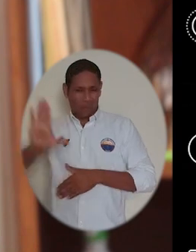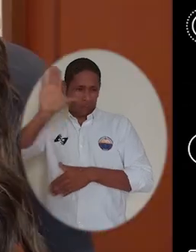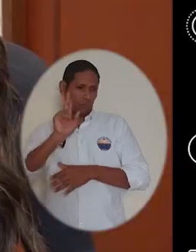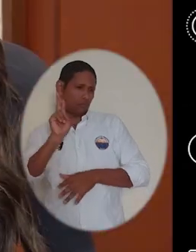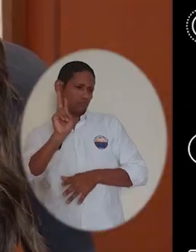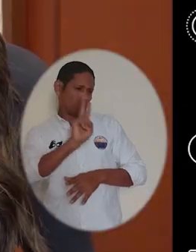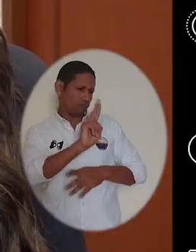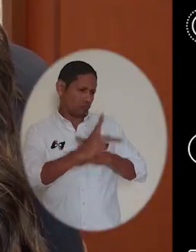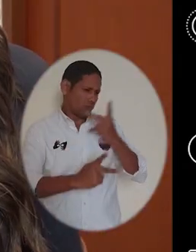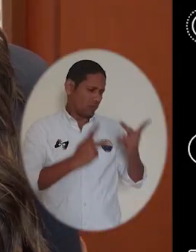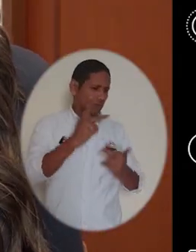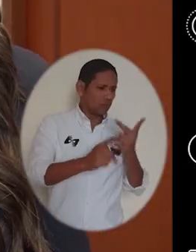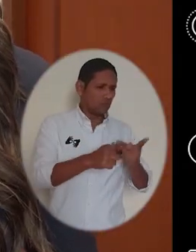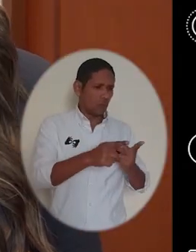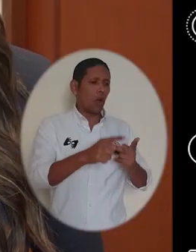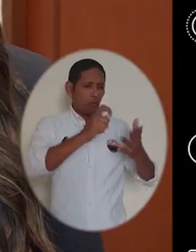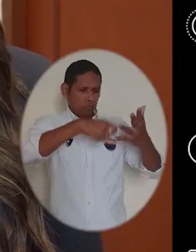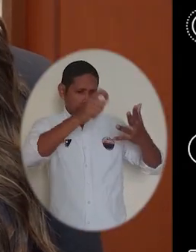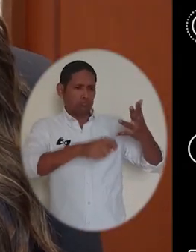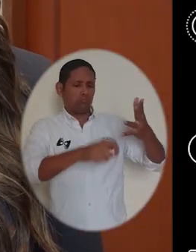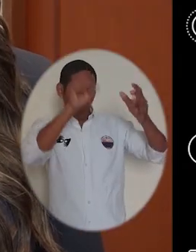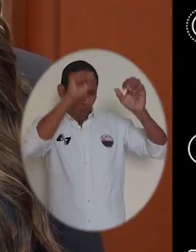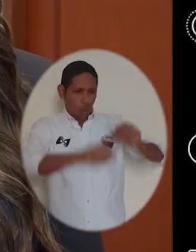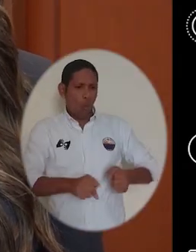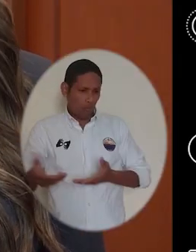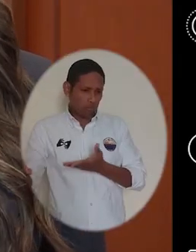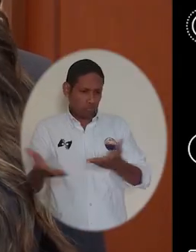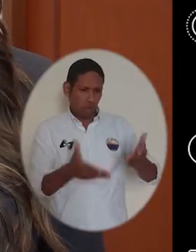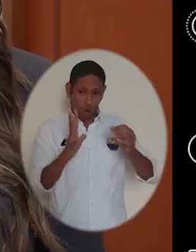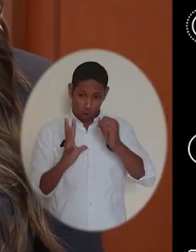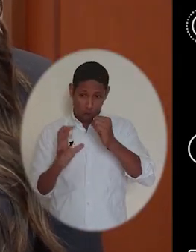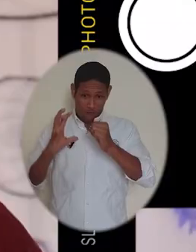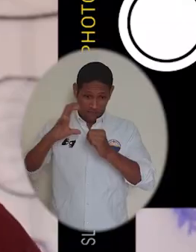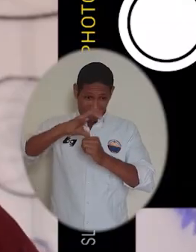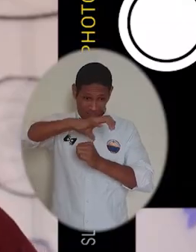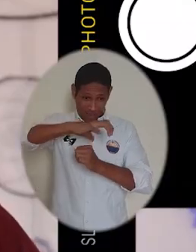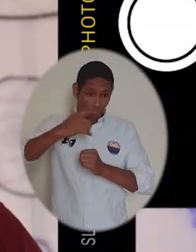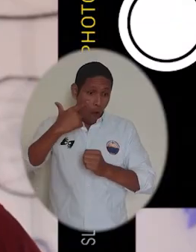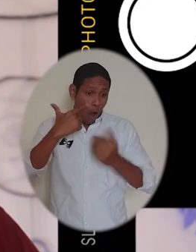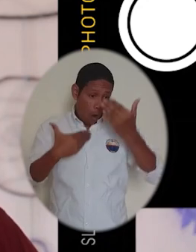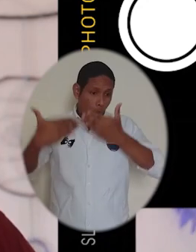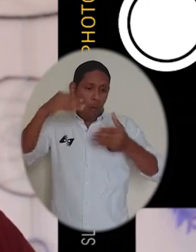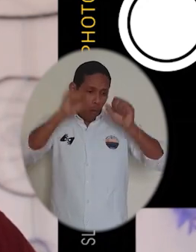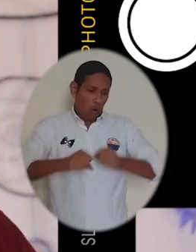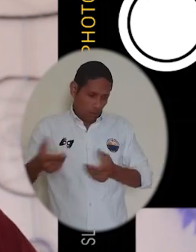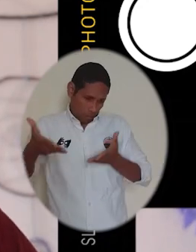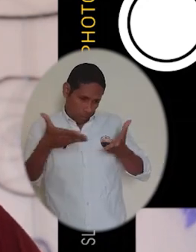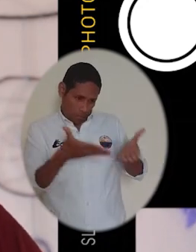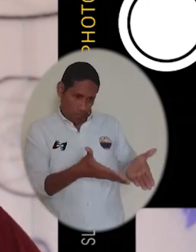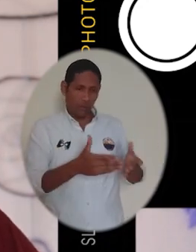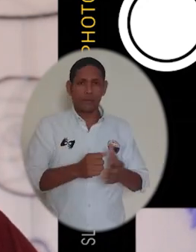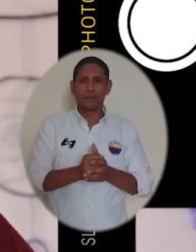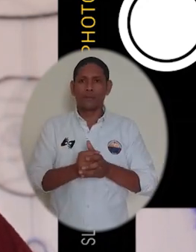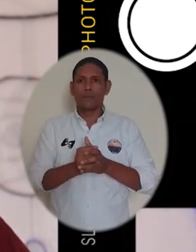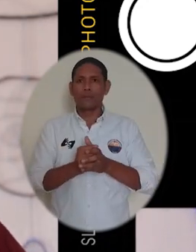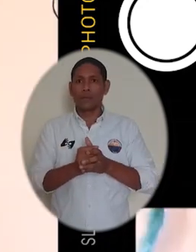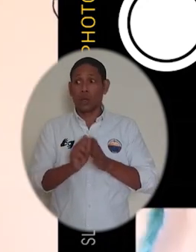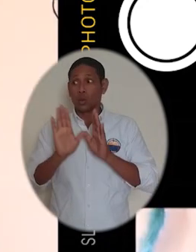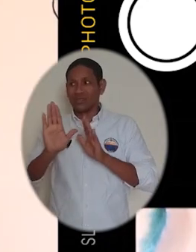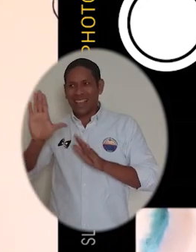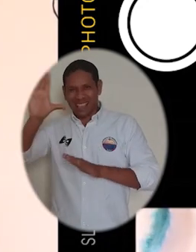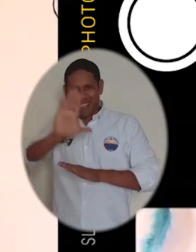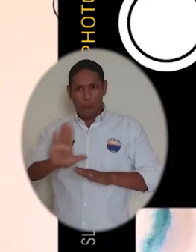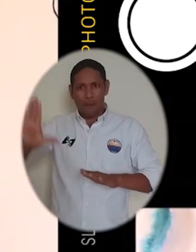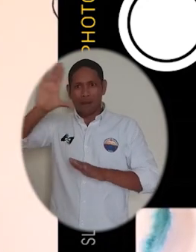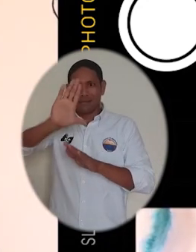laboratorio colaborador autorizado de diagnóstico molecular del COVID-19. Diferentes representantes de los entes departamentales y